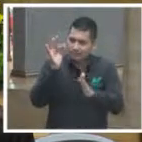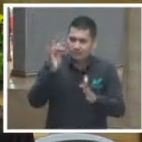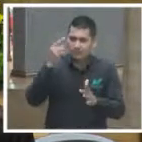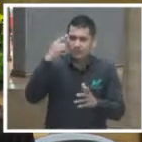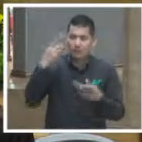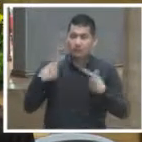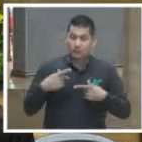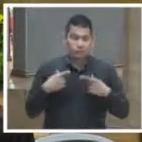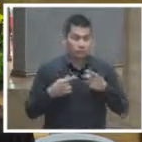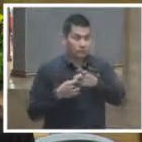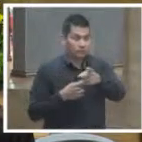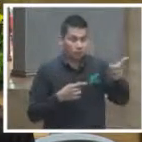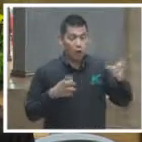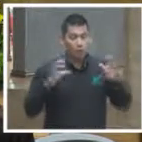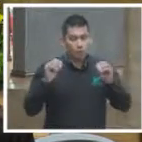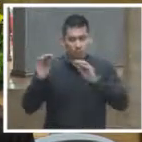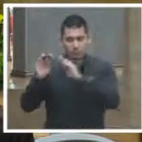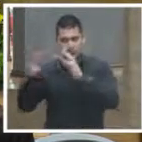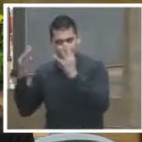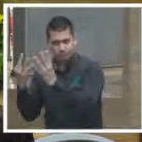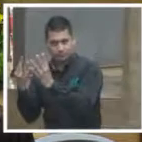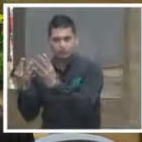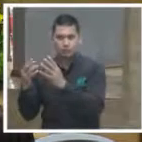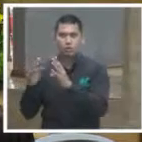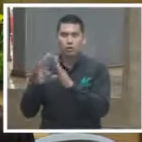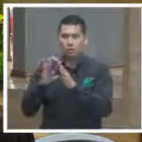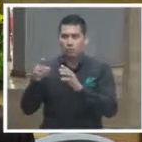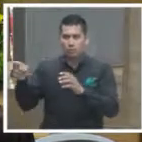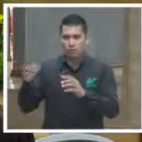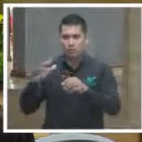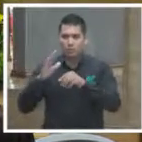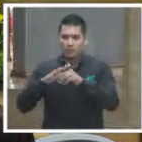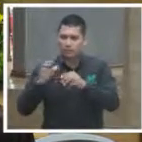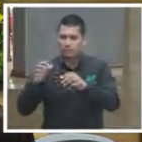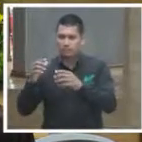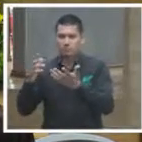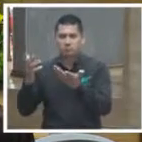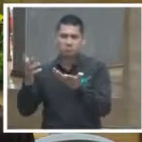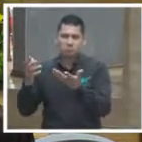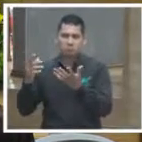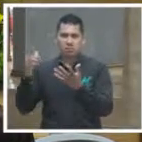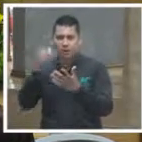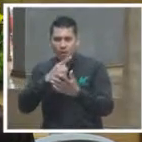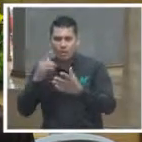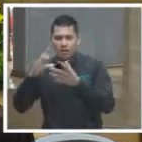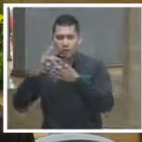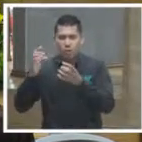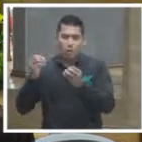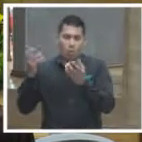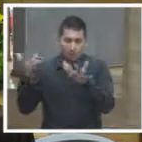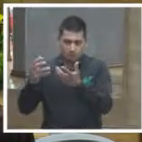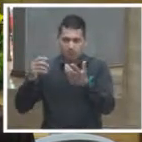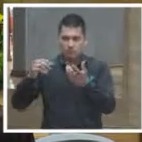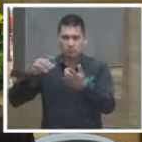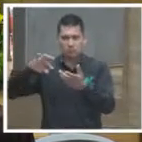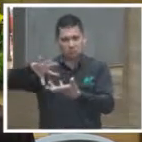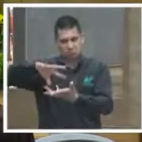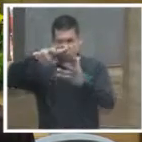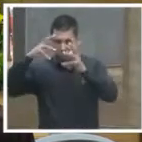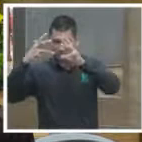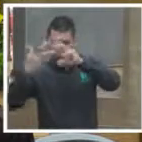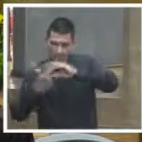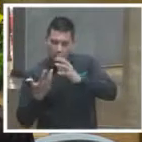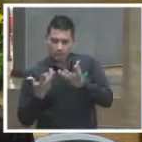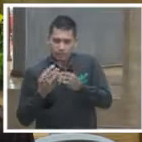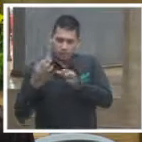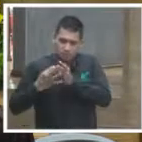una sociedad asuma o un tribunal asuma el grado de vulgarización de todo lo que produce y particularmente como decía el magistrado Reyes